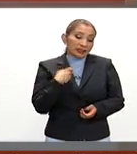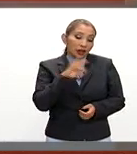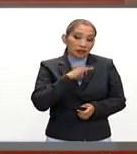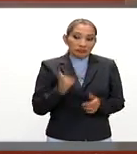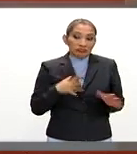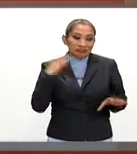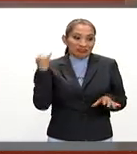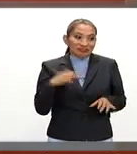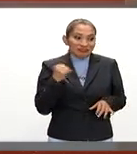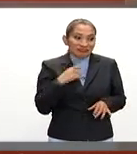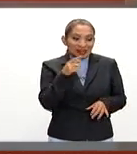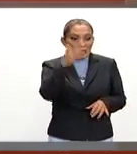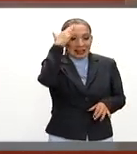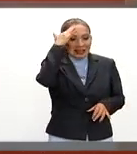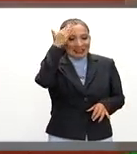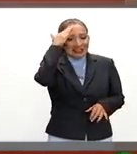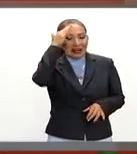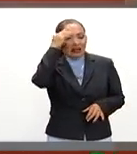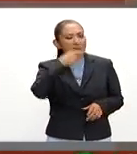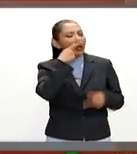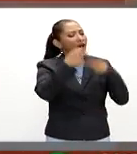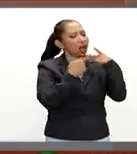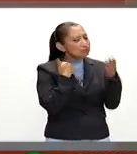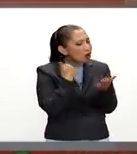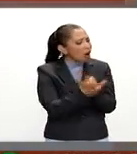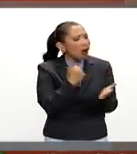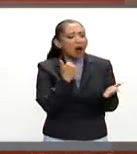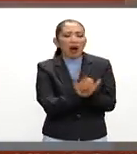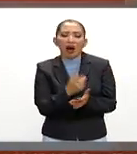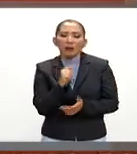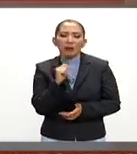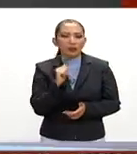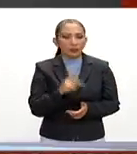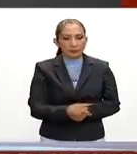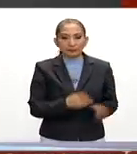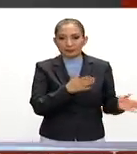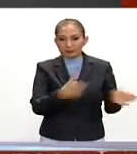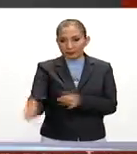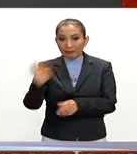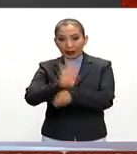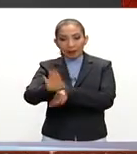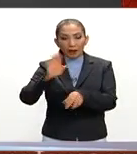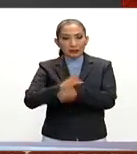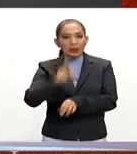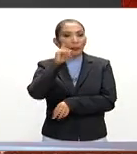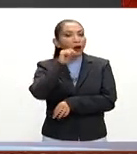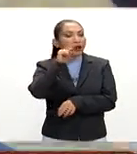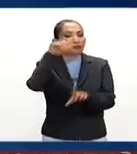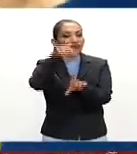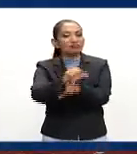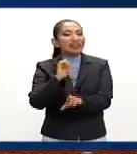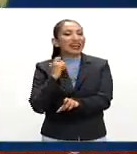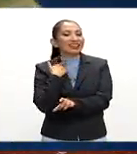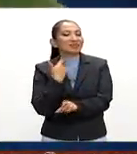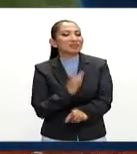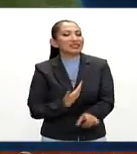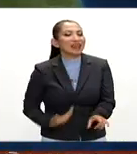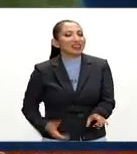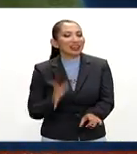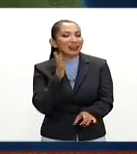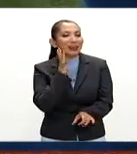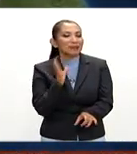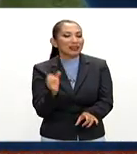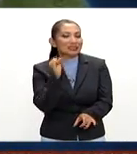han aprovechado líderes populistas como Donald Trump. Bueno, en Brasil la policía arrestó al expresidente del Congreso,